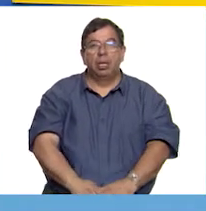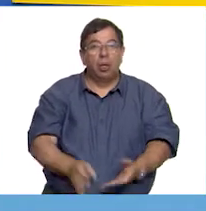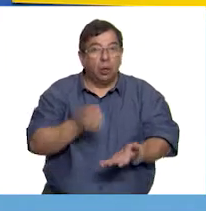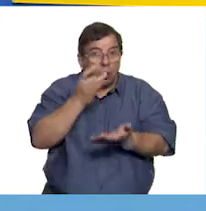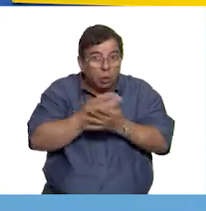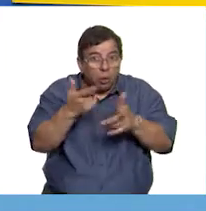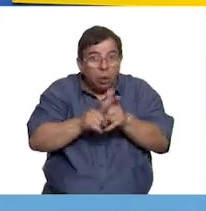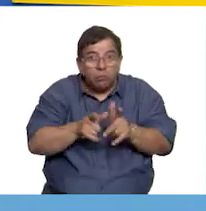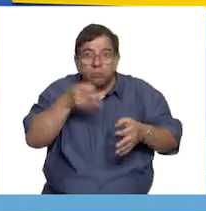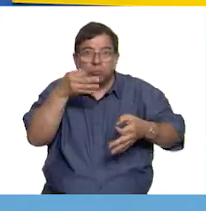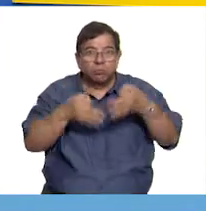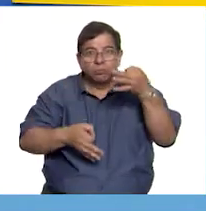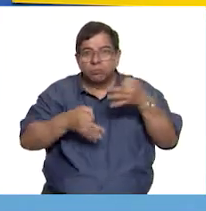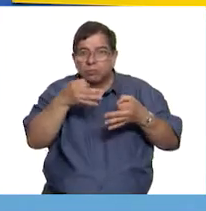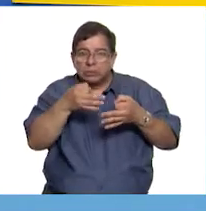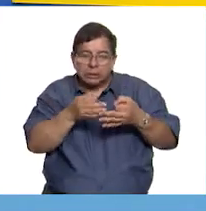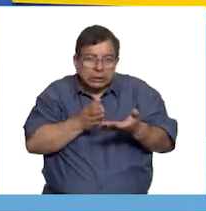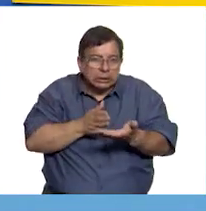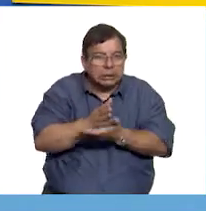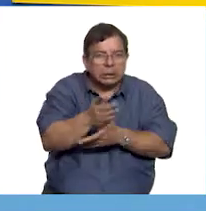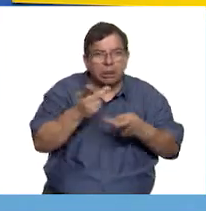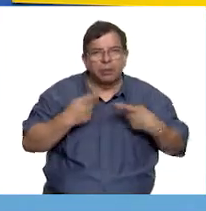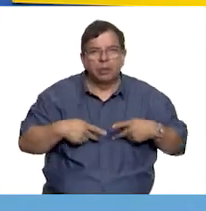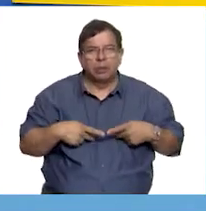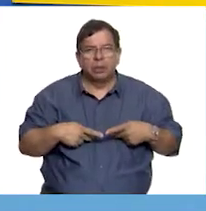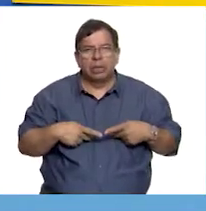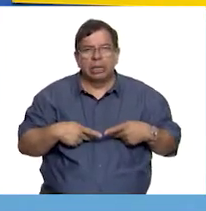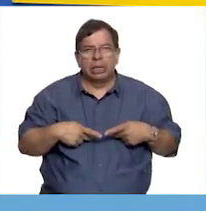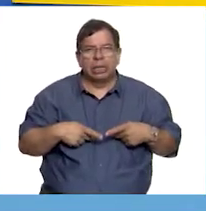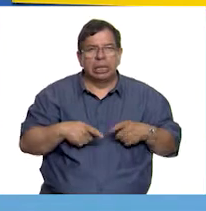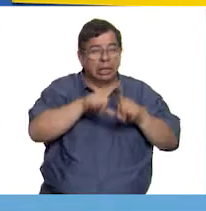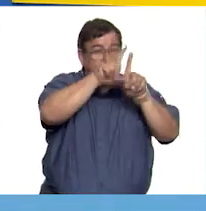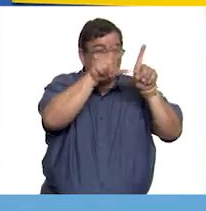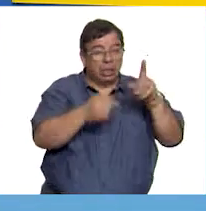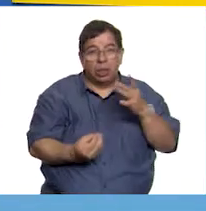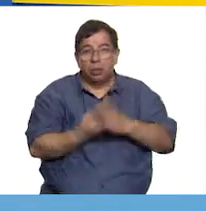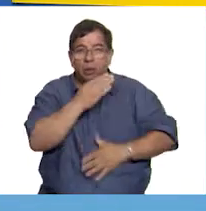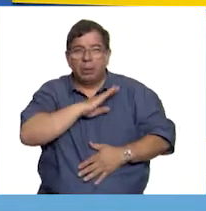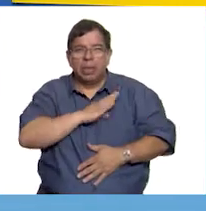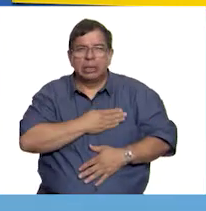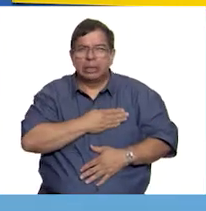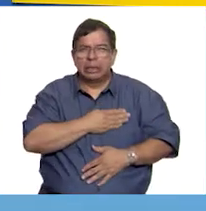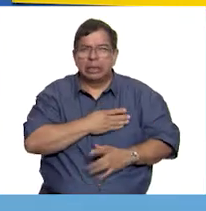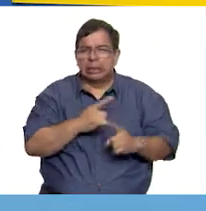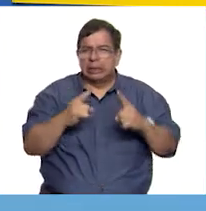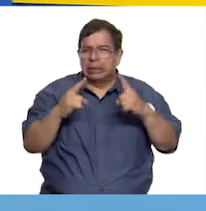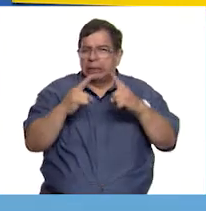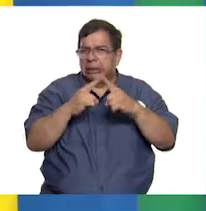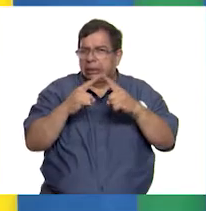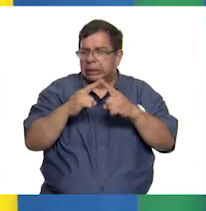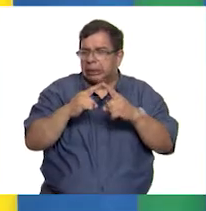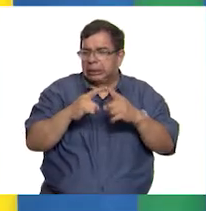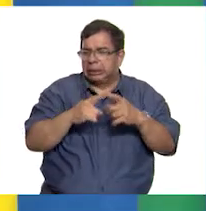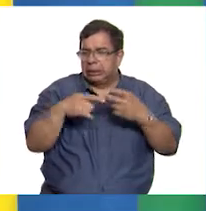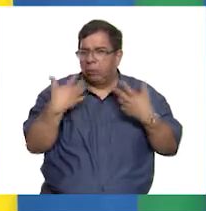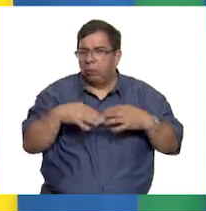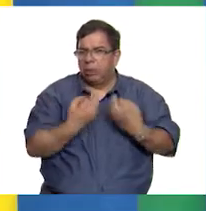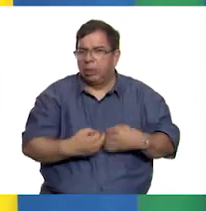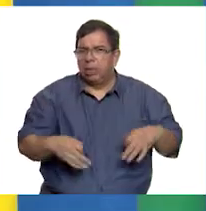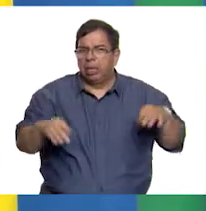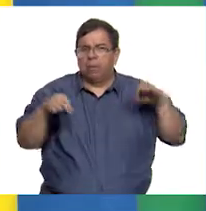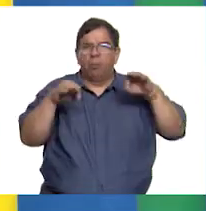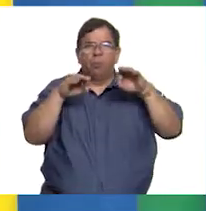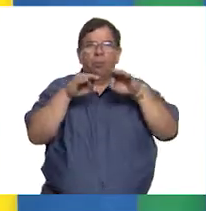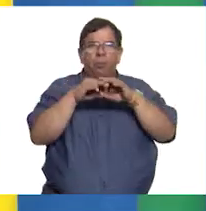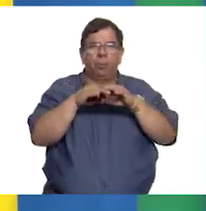Inquisición la que influía en la vida de las personas. En la Nueva España, la iglesia también era muy importante porque ella era